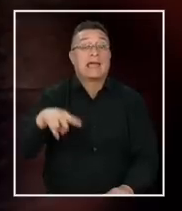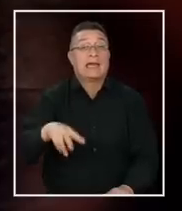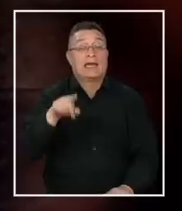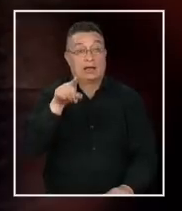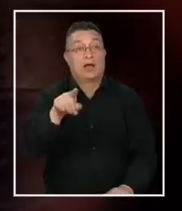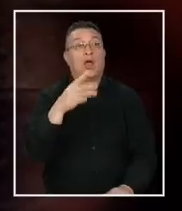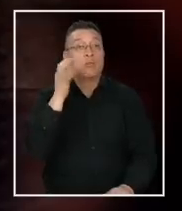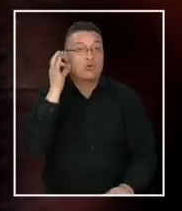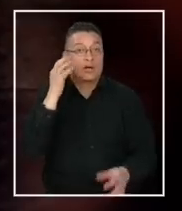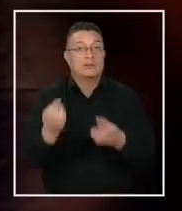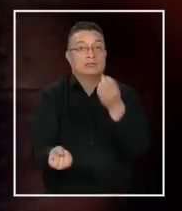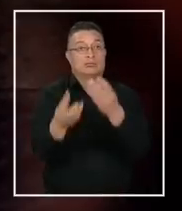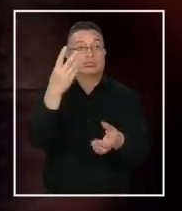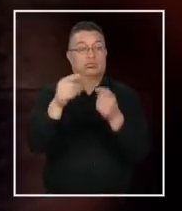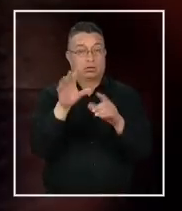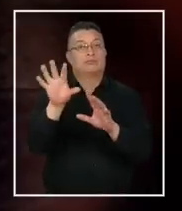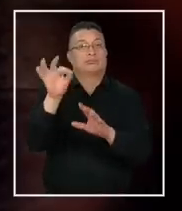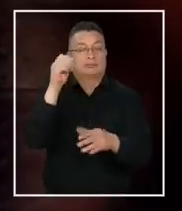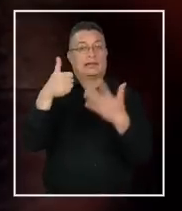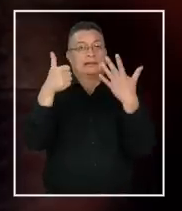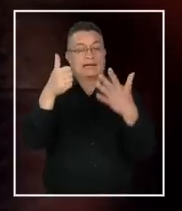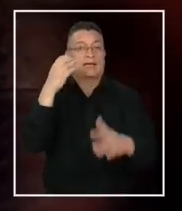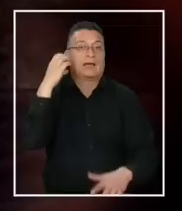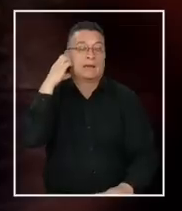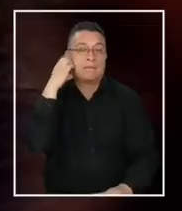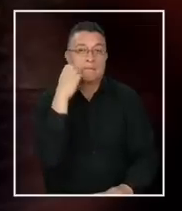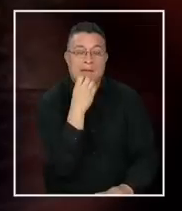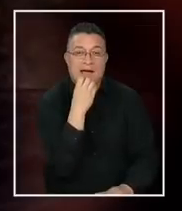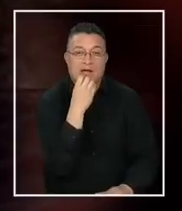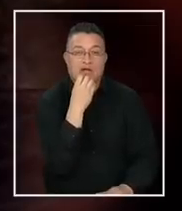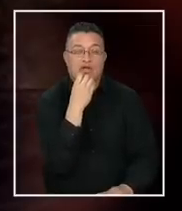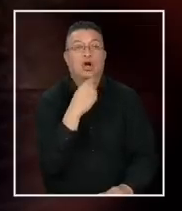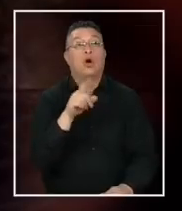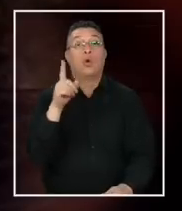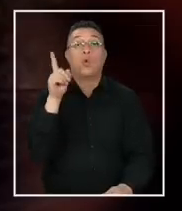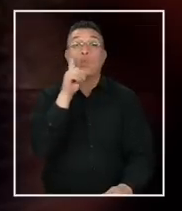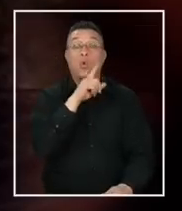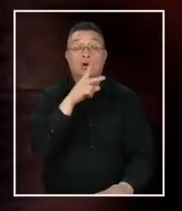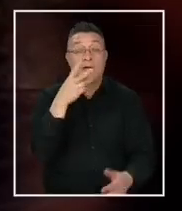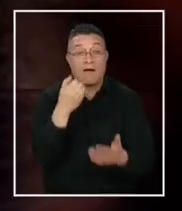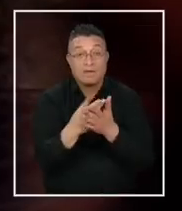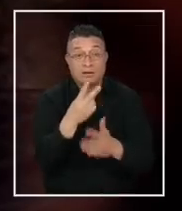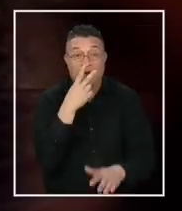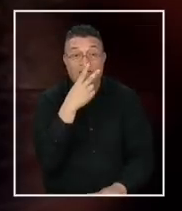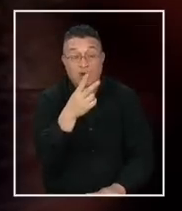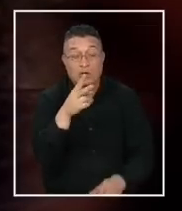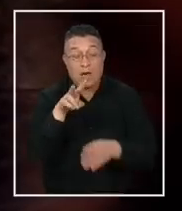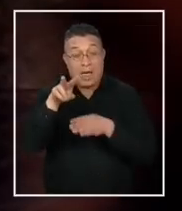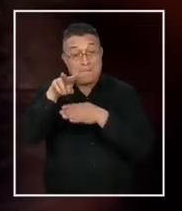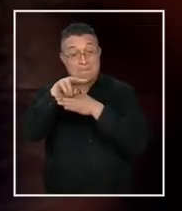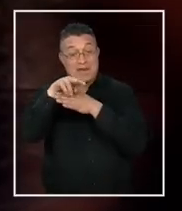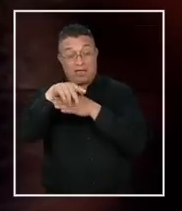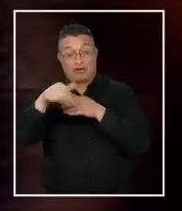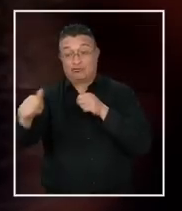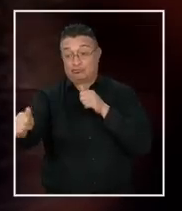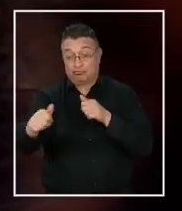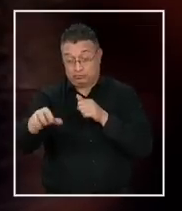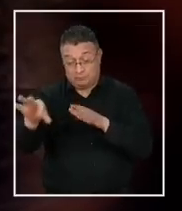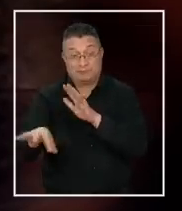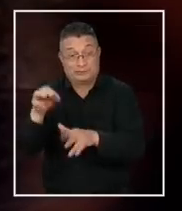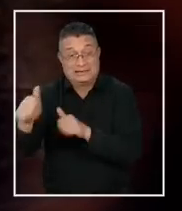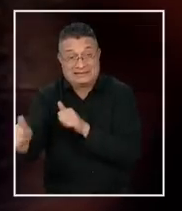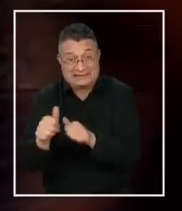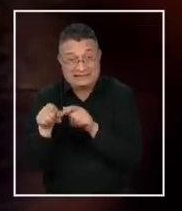malabarista que desapareció el pasado 6 de mayo. La última vez que se le vio con vida fue en un mirador a solo metros del lugar del